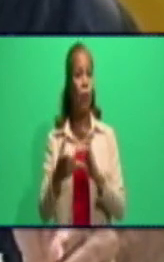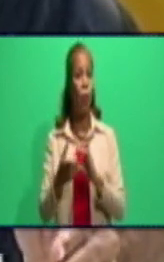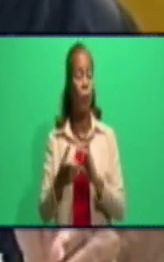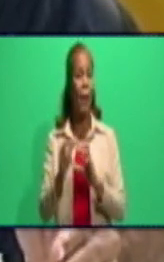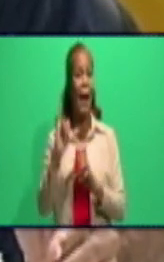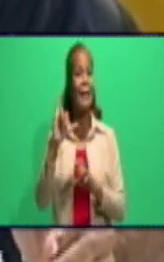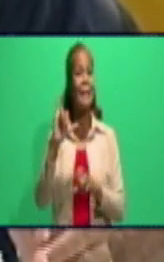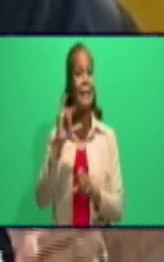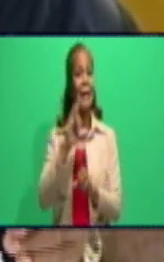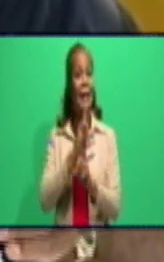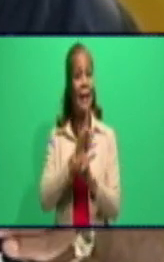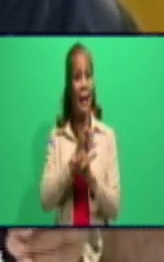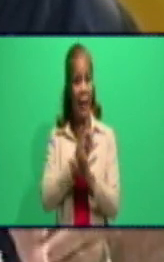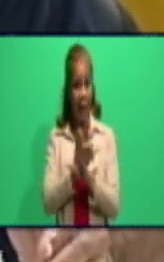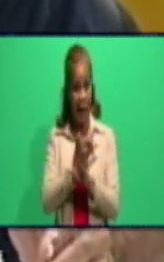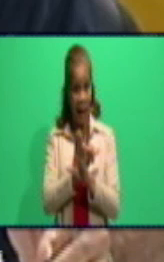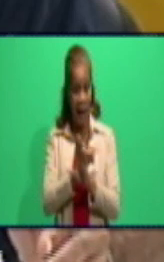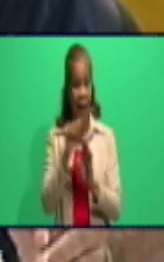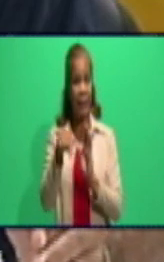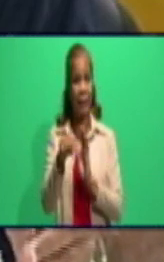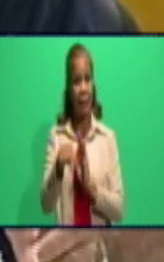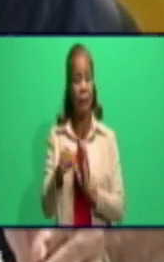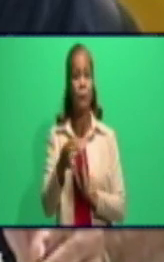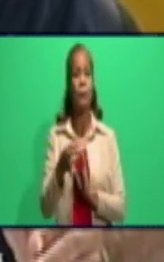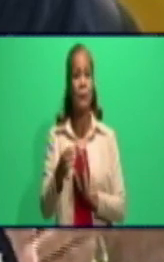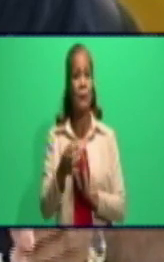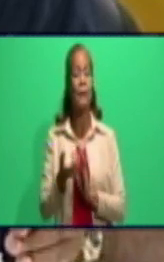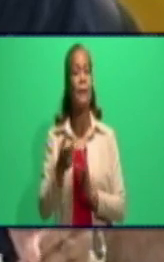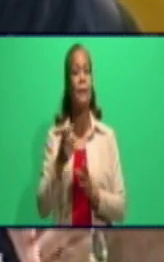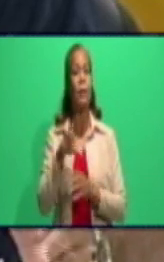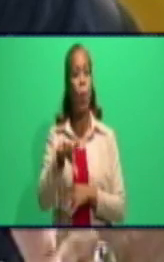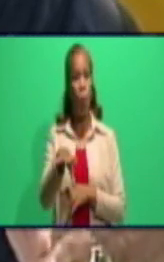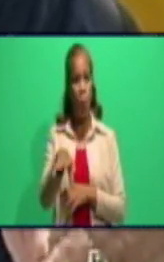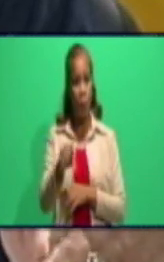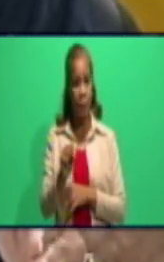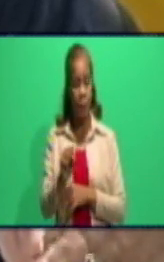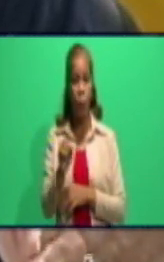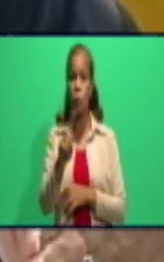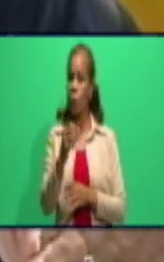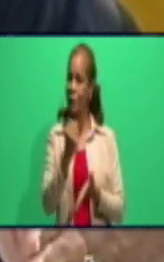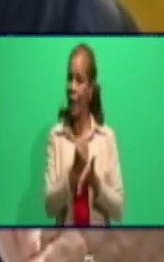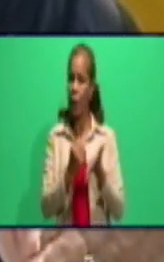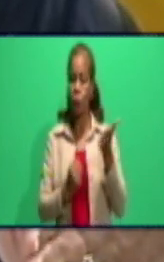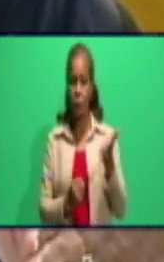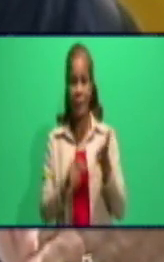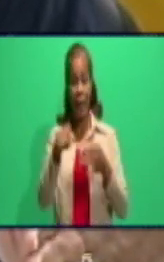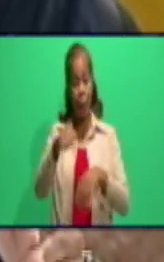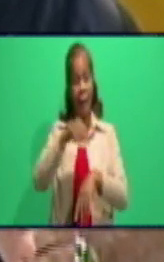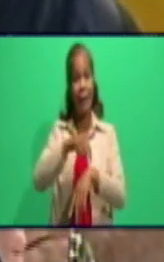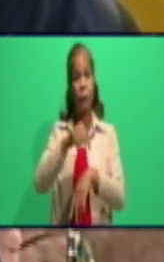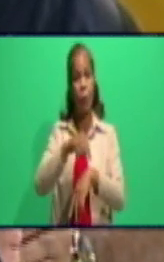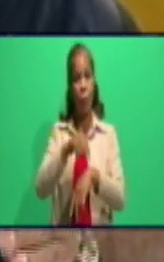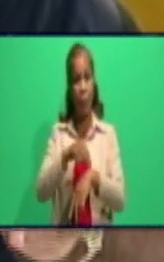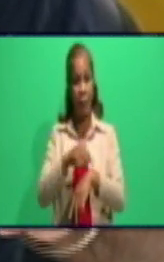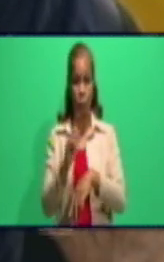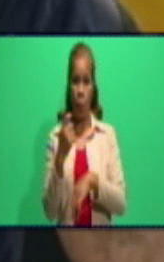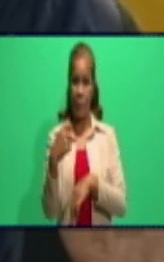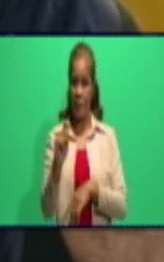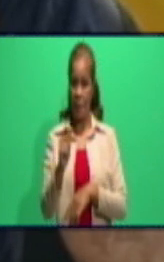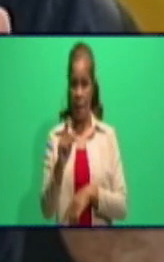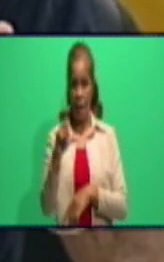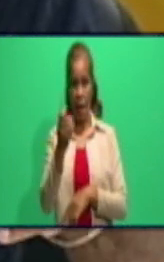atención porque al sorprenderse realizando actividad que no está autorizada en este momento y un él, sencillamente